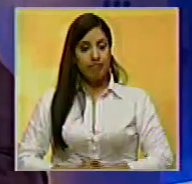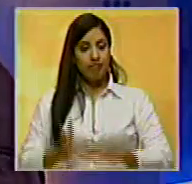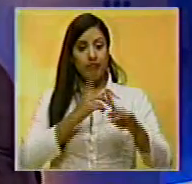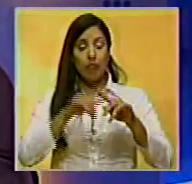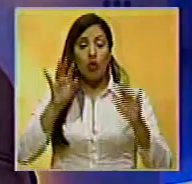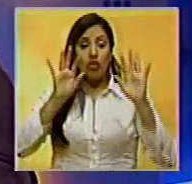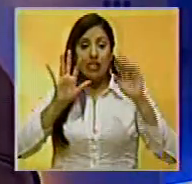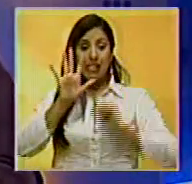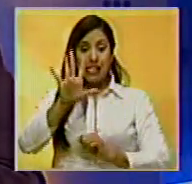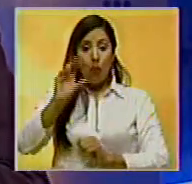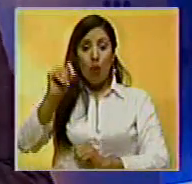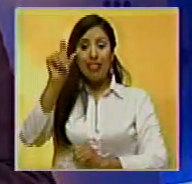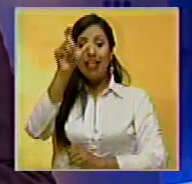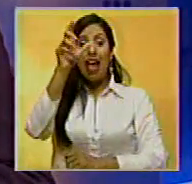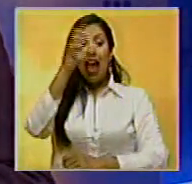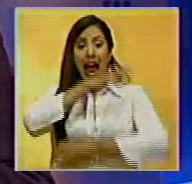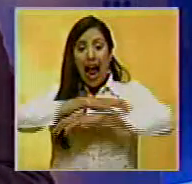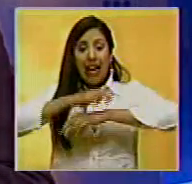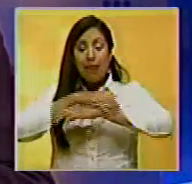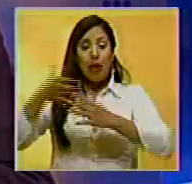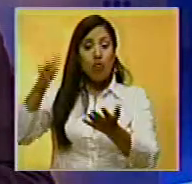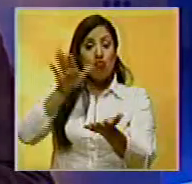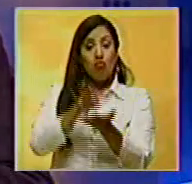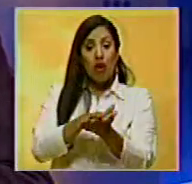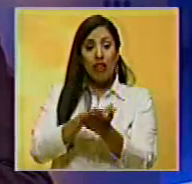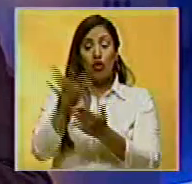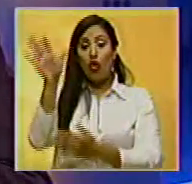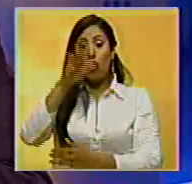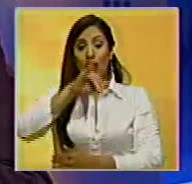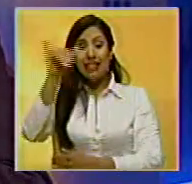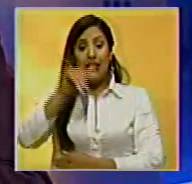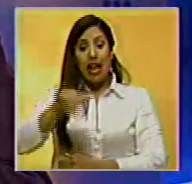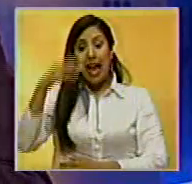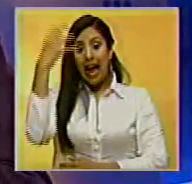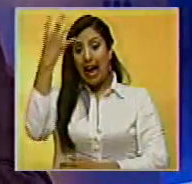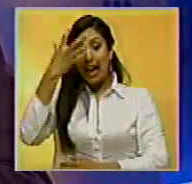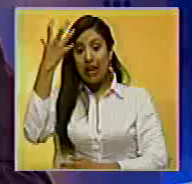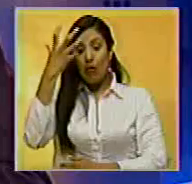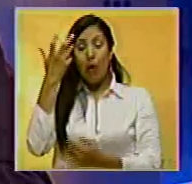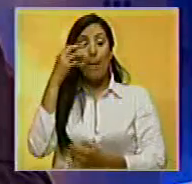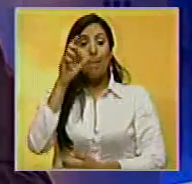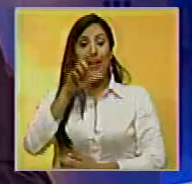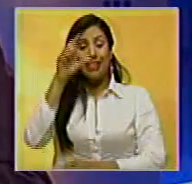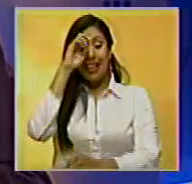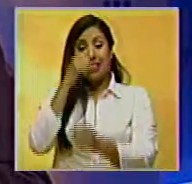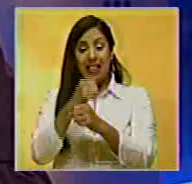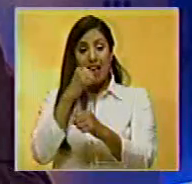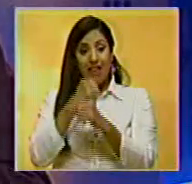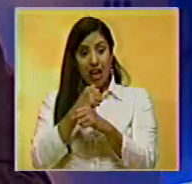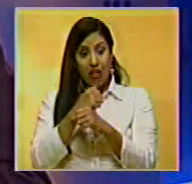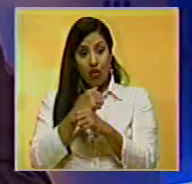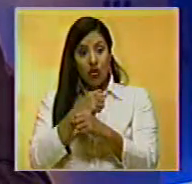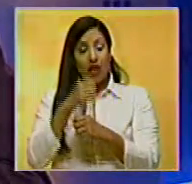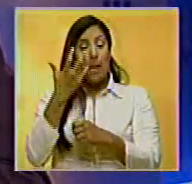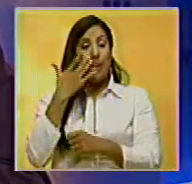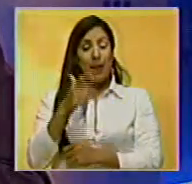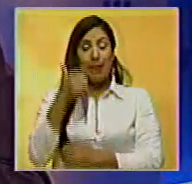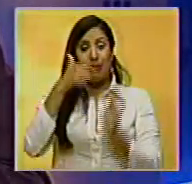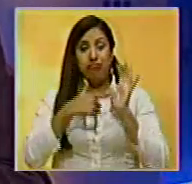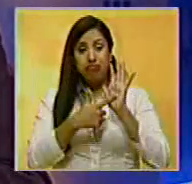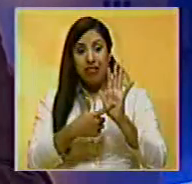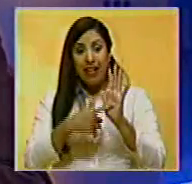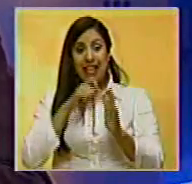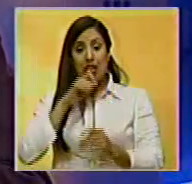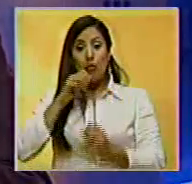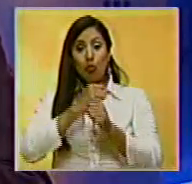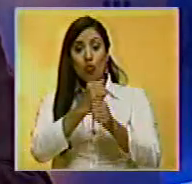Más de 50 animales han muerto en los últimos seis meses en el zoológico de Caricuao. Según trabajadores de Imparques, entre los casos se encuentra